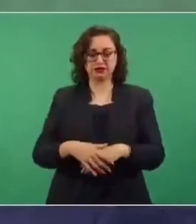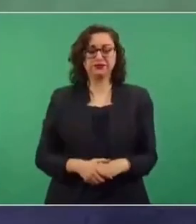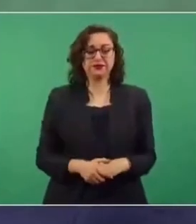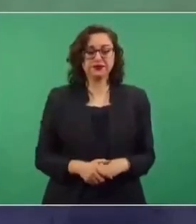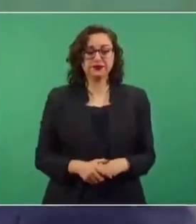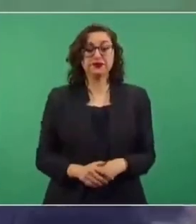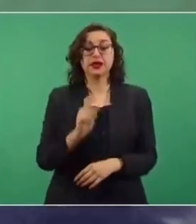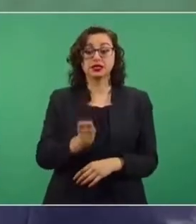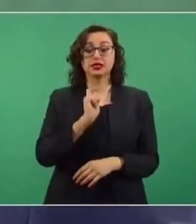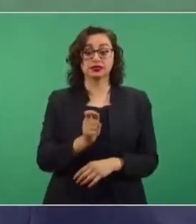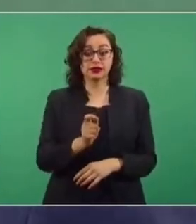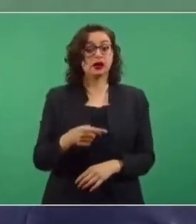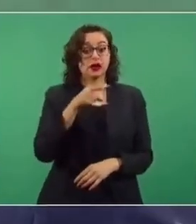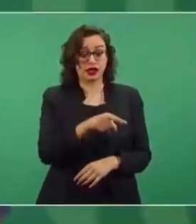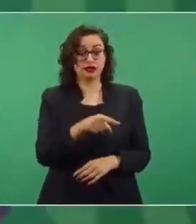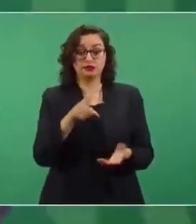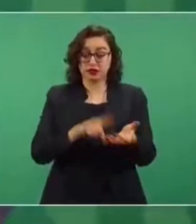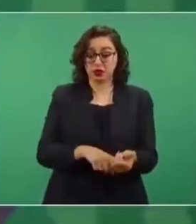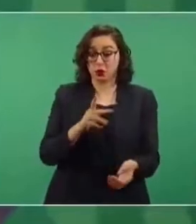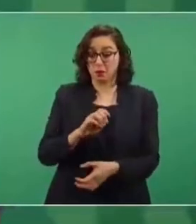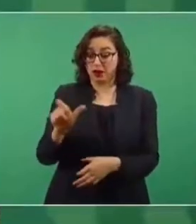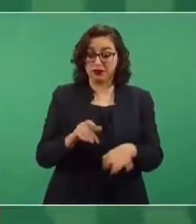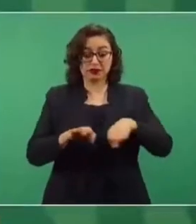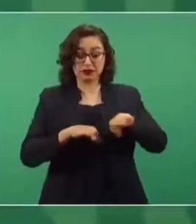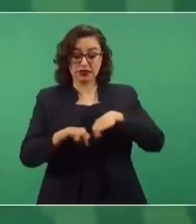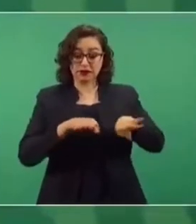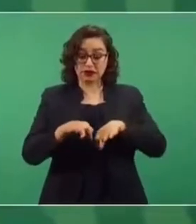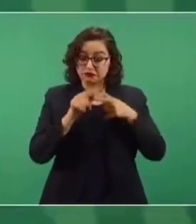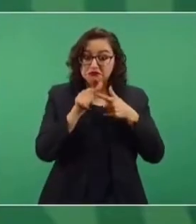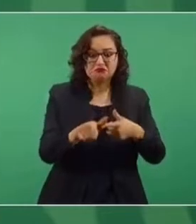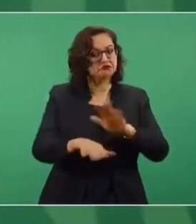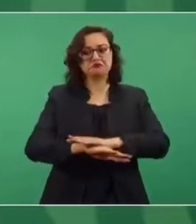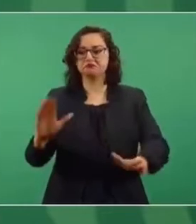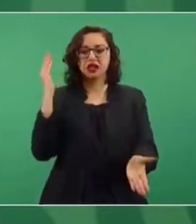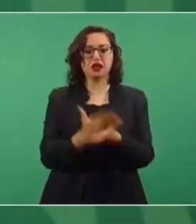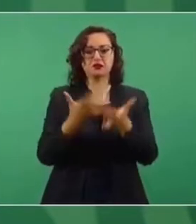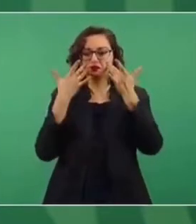es decir, deja de ser trabajador activo de Pemex.